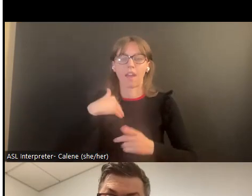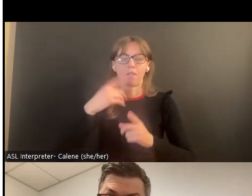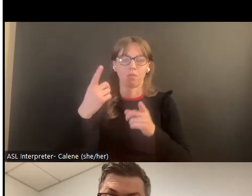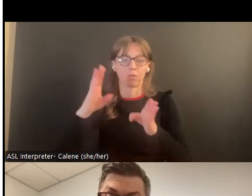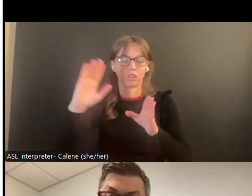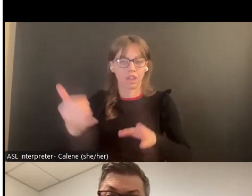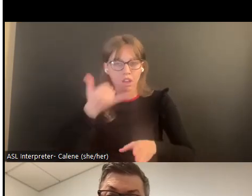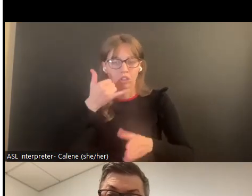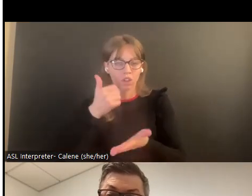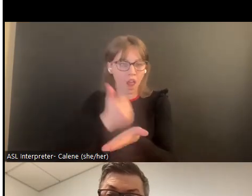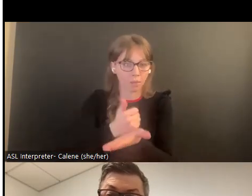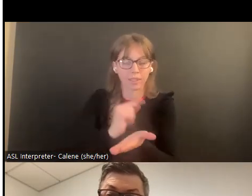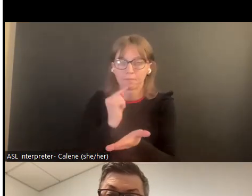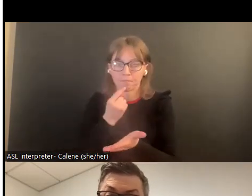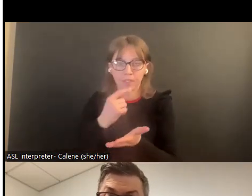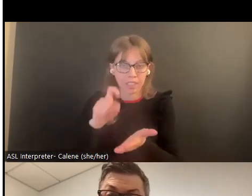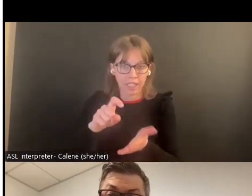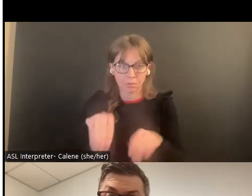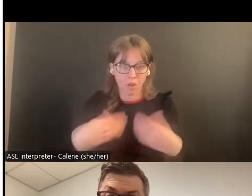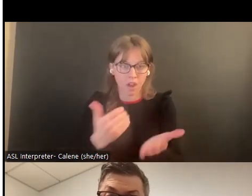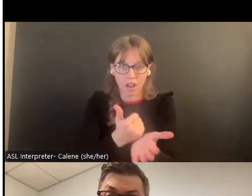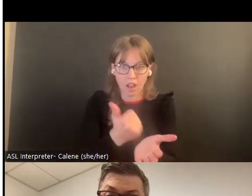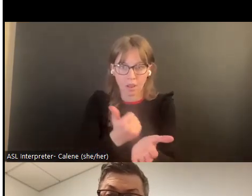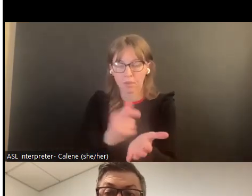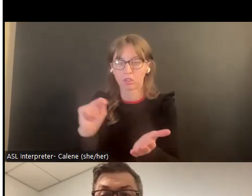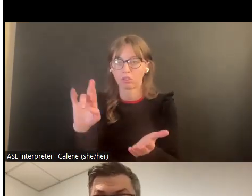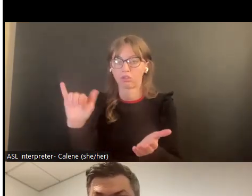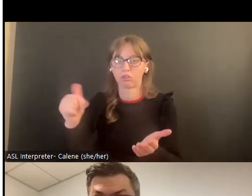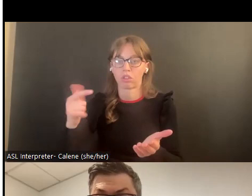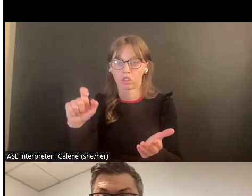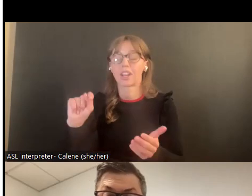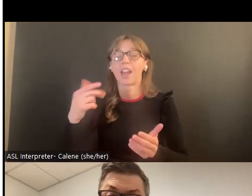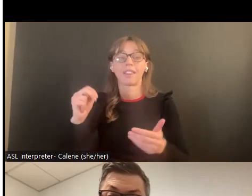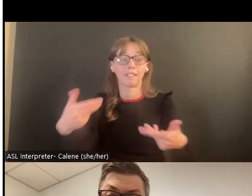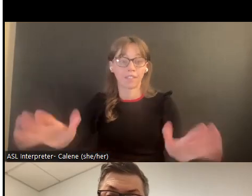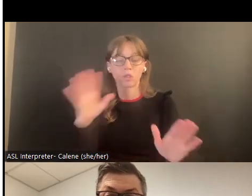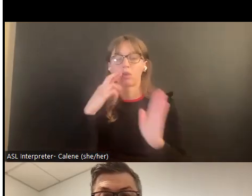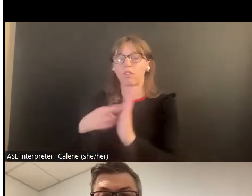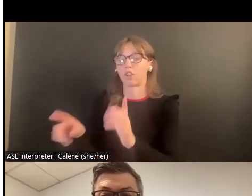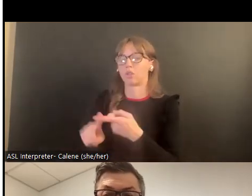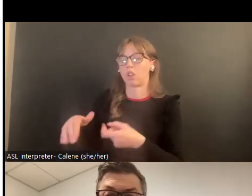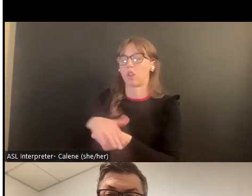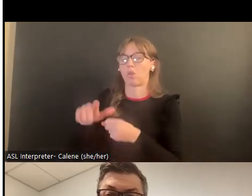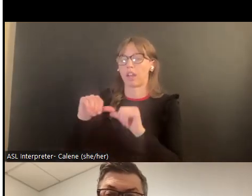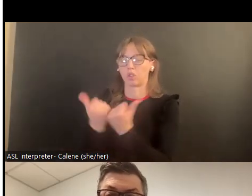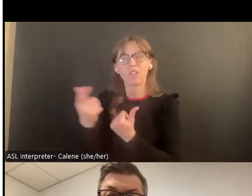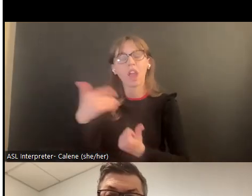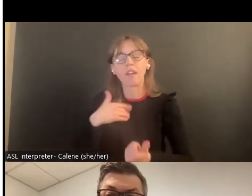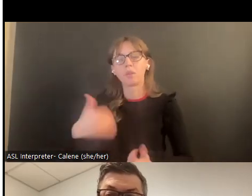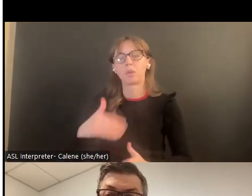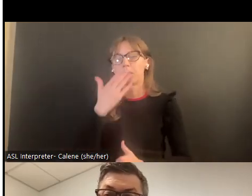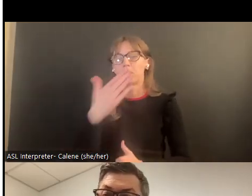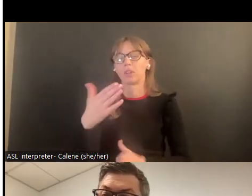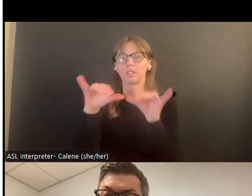doméstica del estado y ayuda en sí a dar ayuda a esa víctima